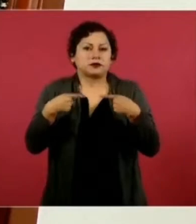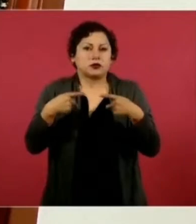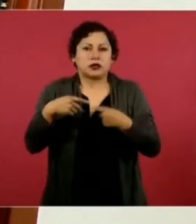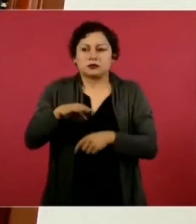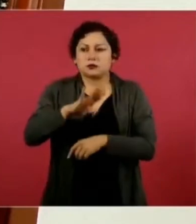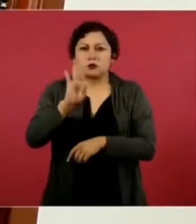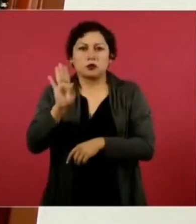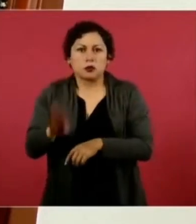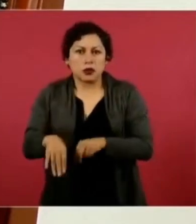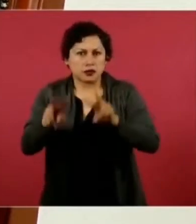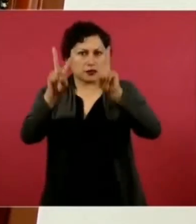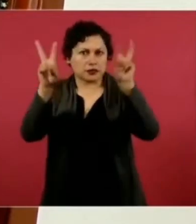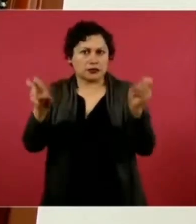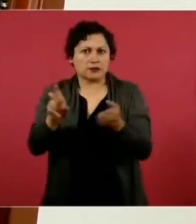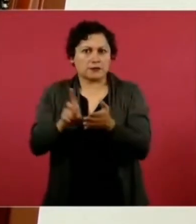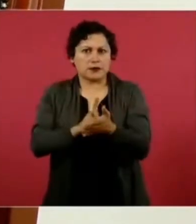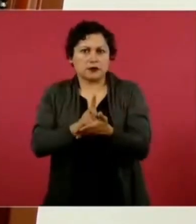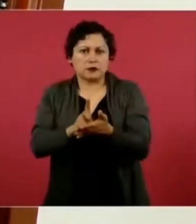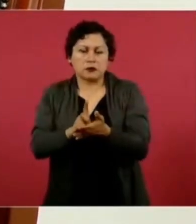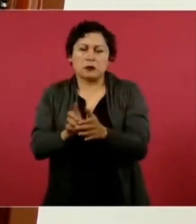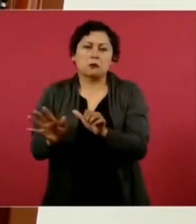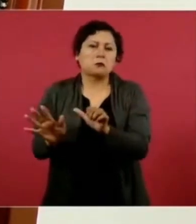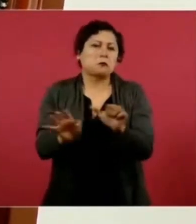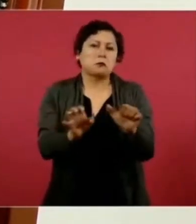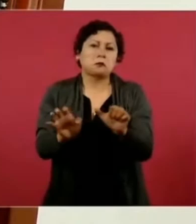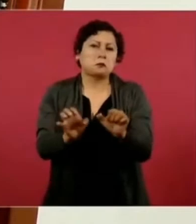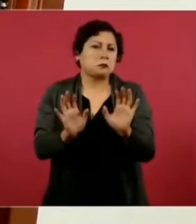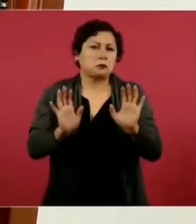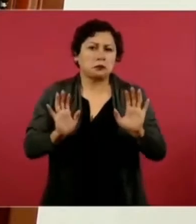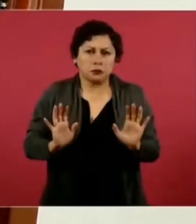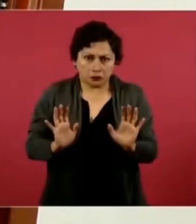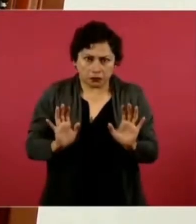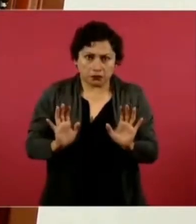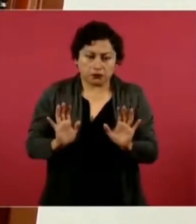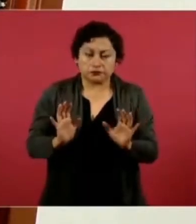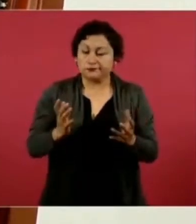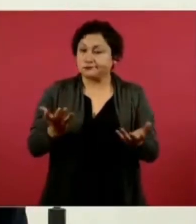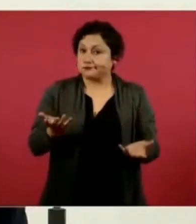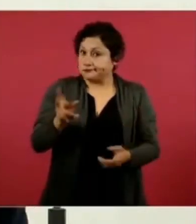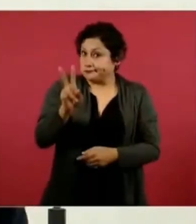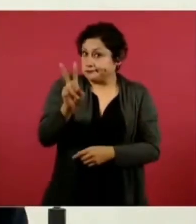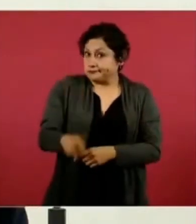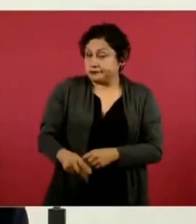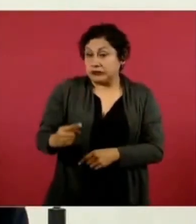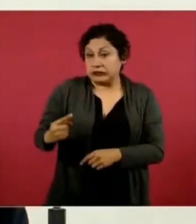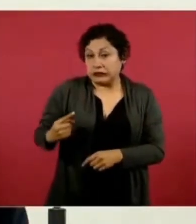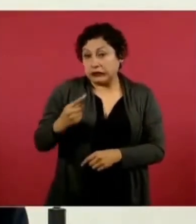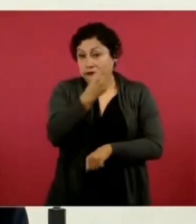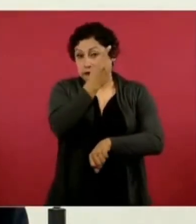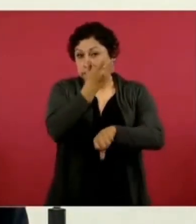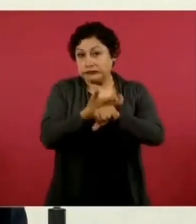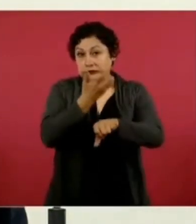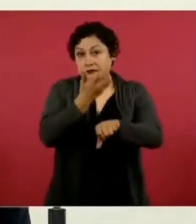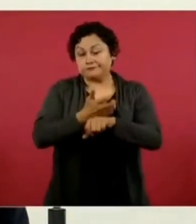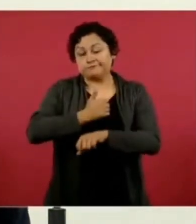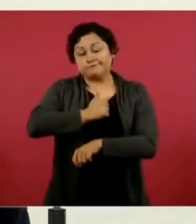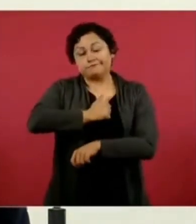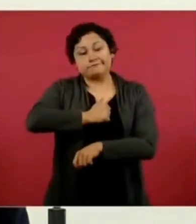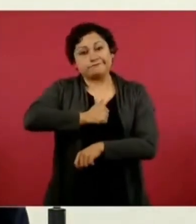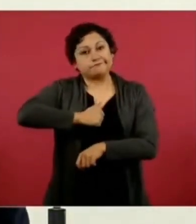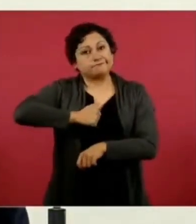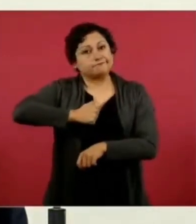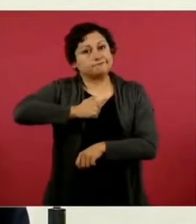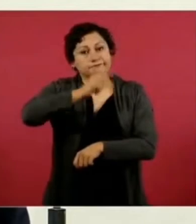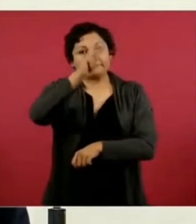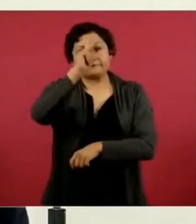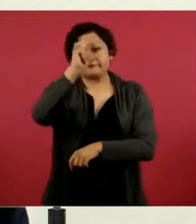Y ellos lamentablemente, solo por fentanilo, 100 mil jóvenes